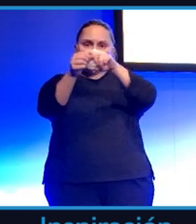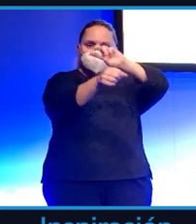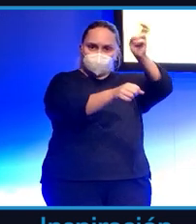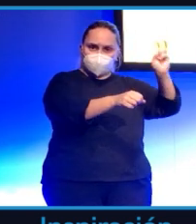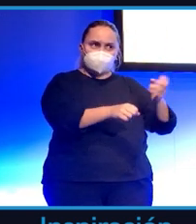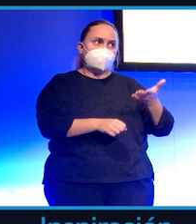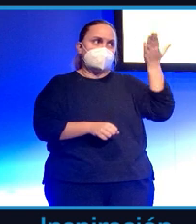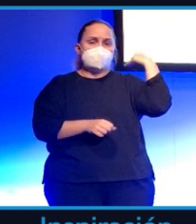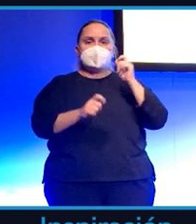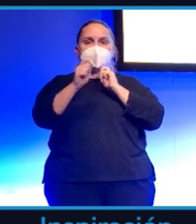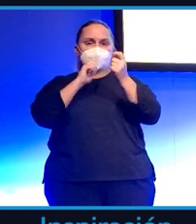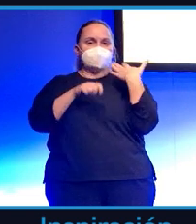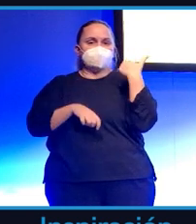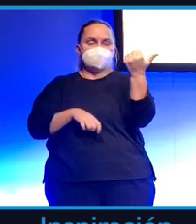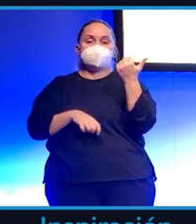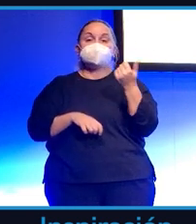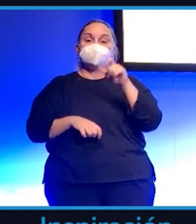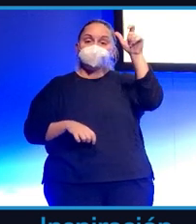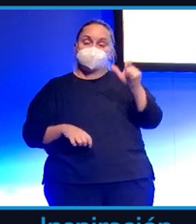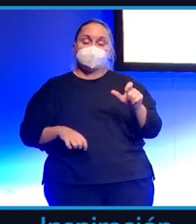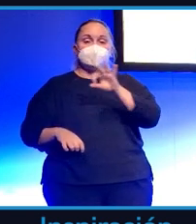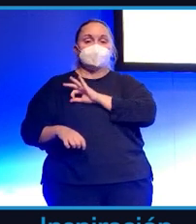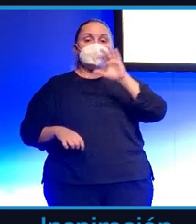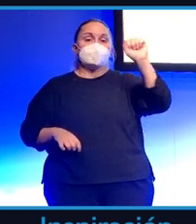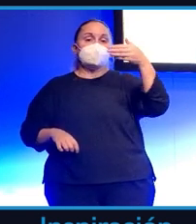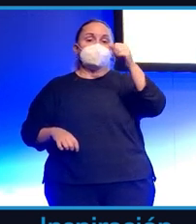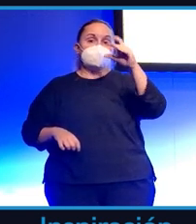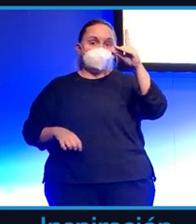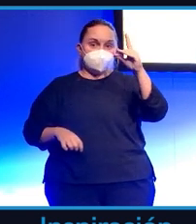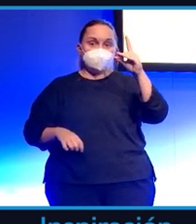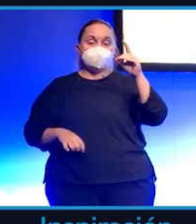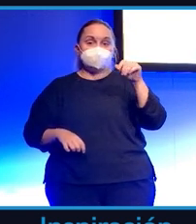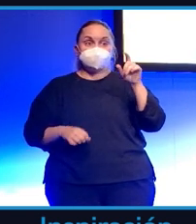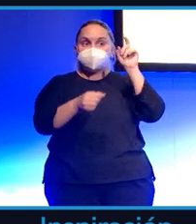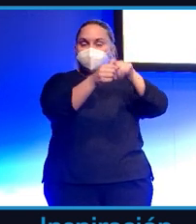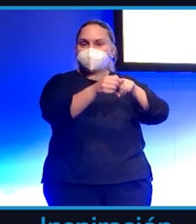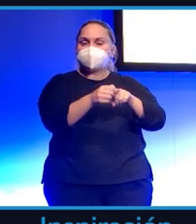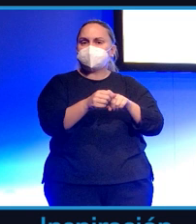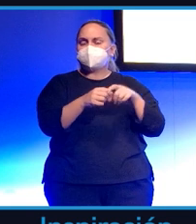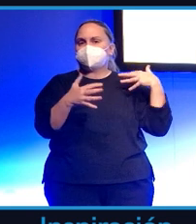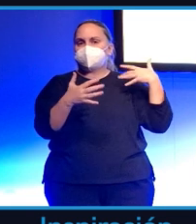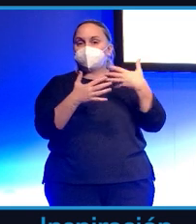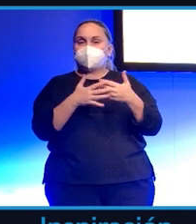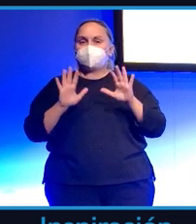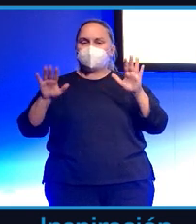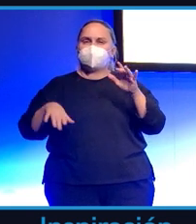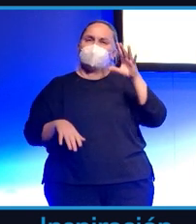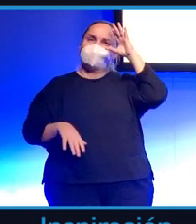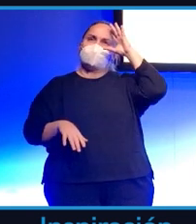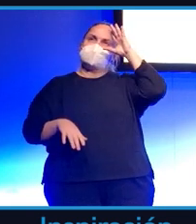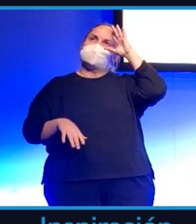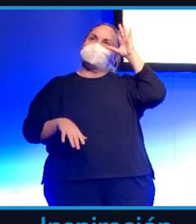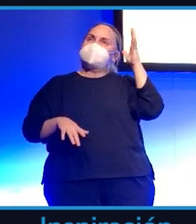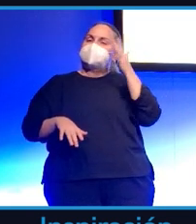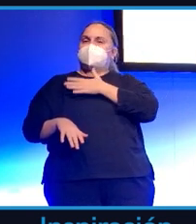ayer mismo, estuve en una con Nico Abad, pero yo todavía quiero desde fuera mirar hacia dónde